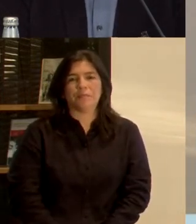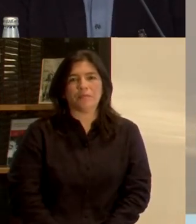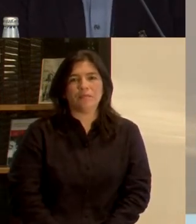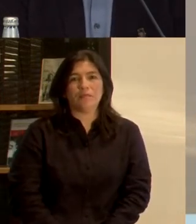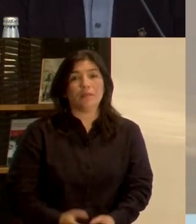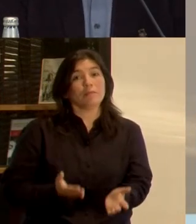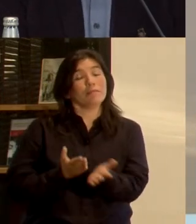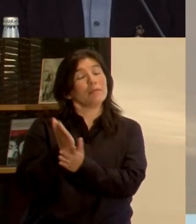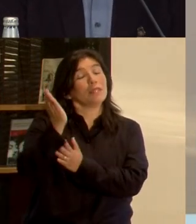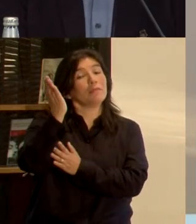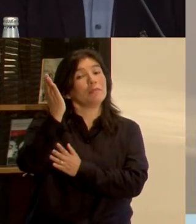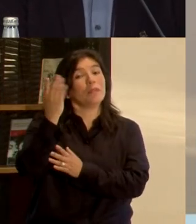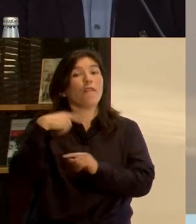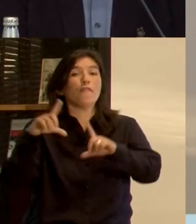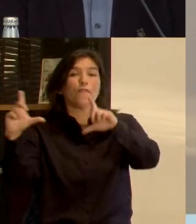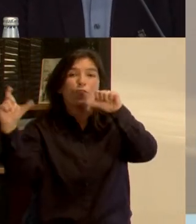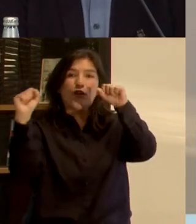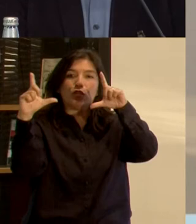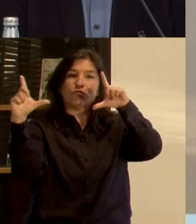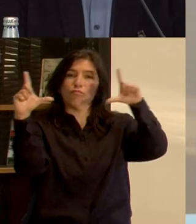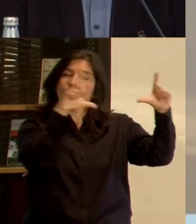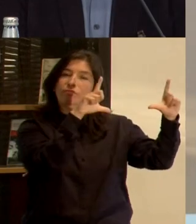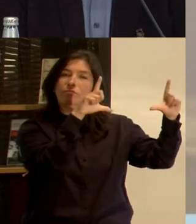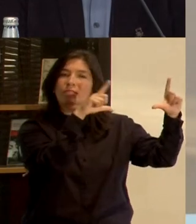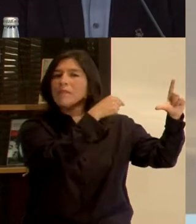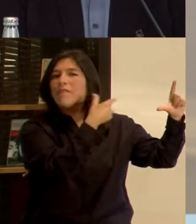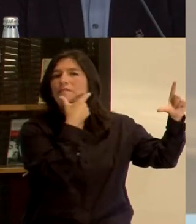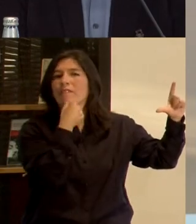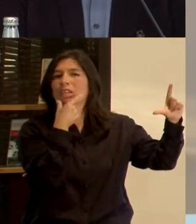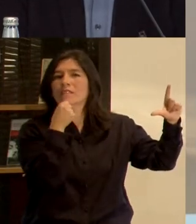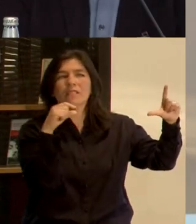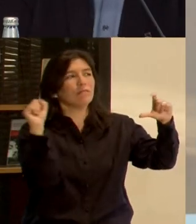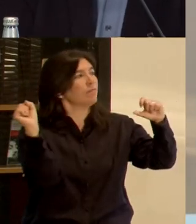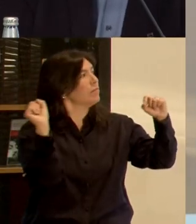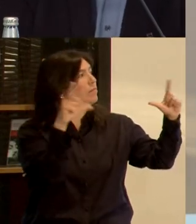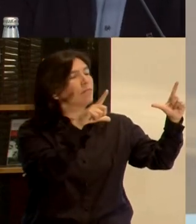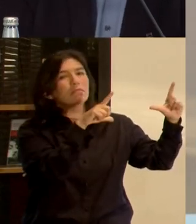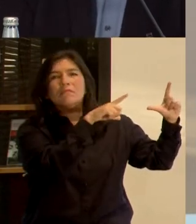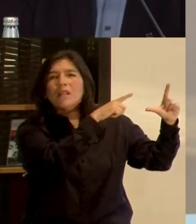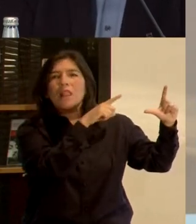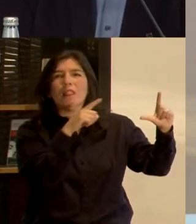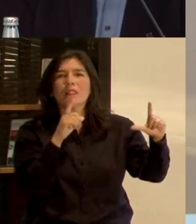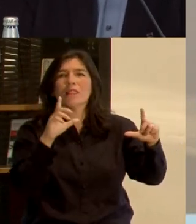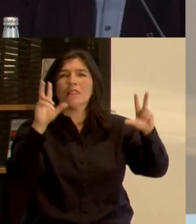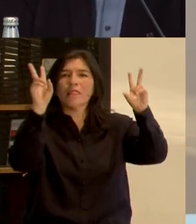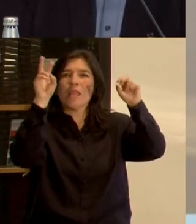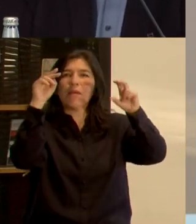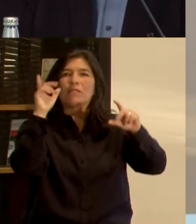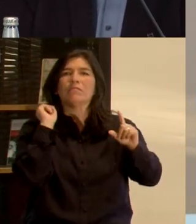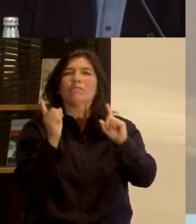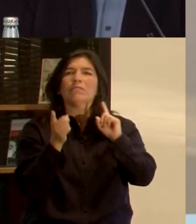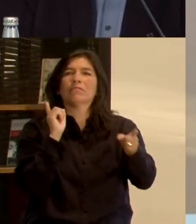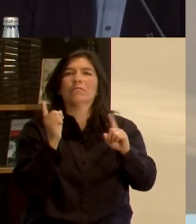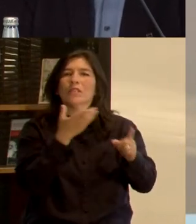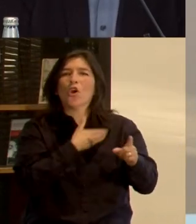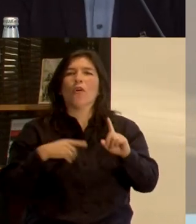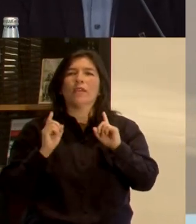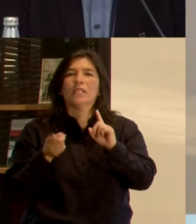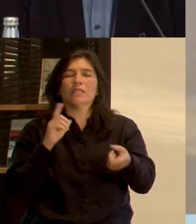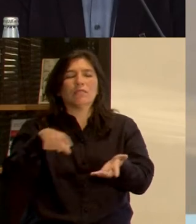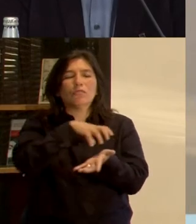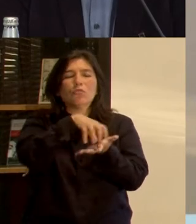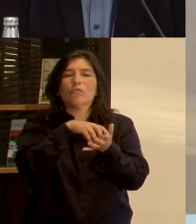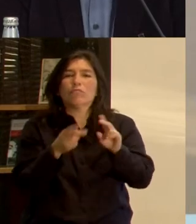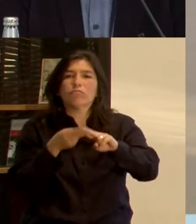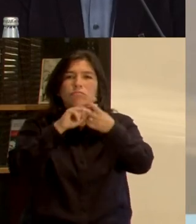Vamos a partir por una fotografía. Lo más simple es decir, ¿por qué no importa el tema de gobernanza metropolitana? Bueno, por el tipo de ciudades que estamos